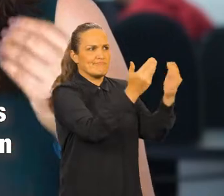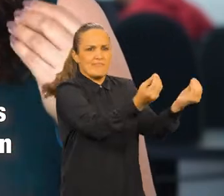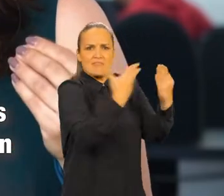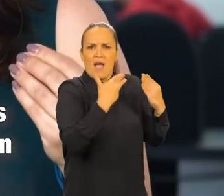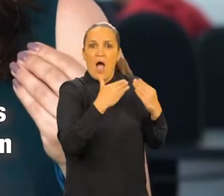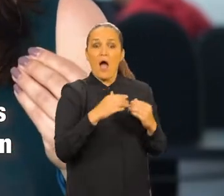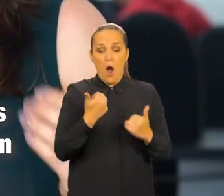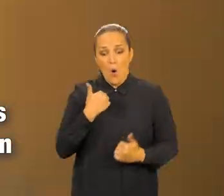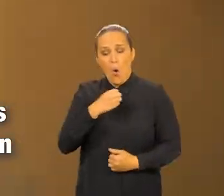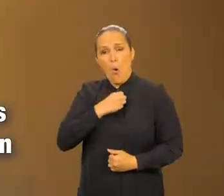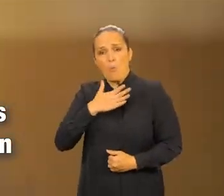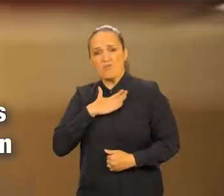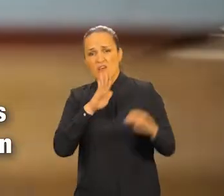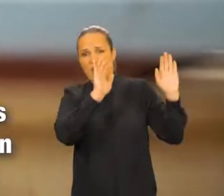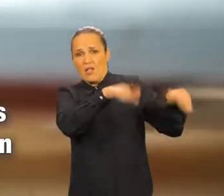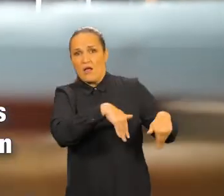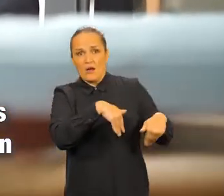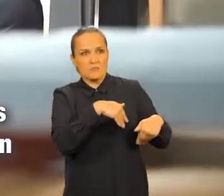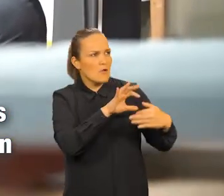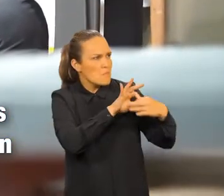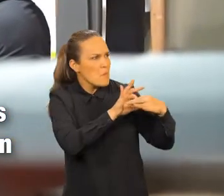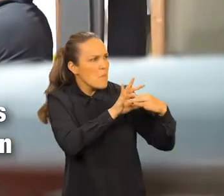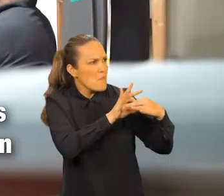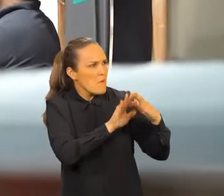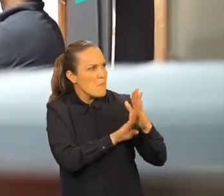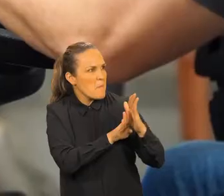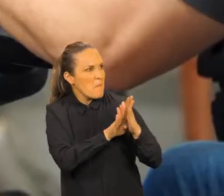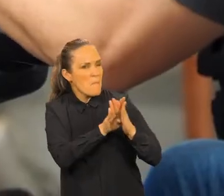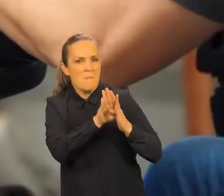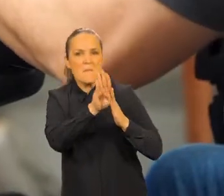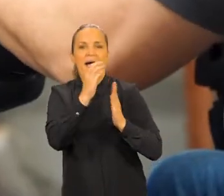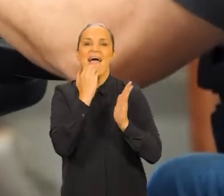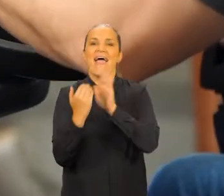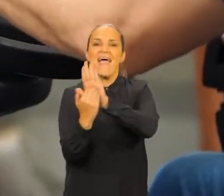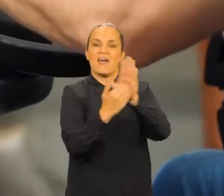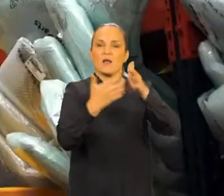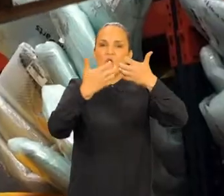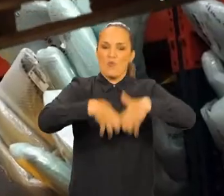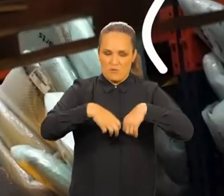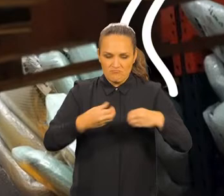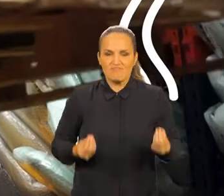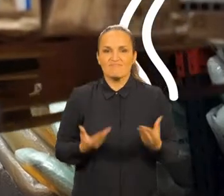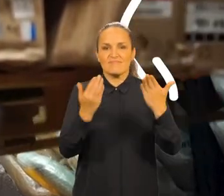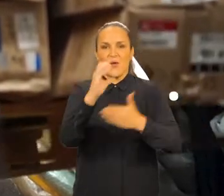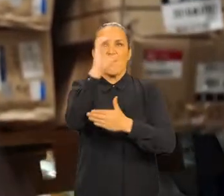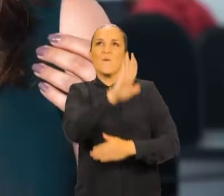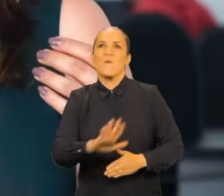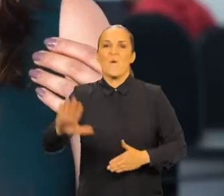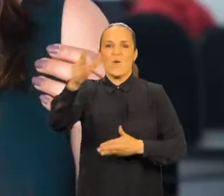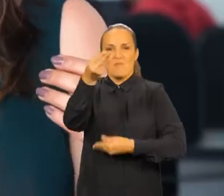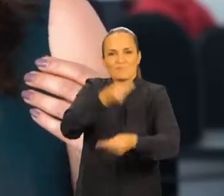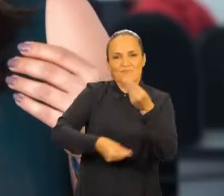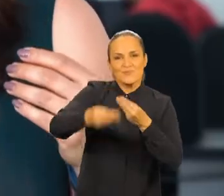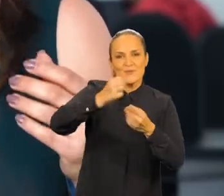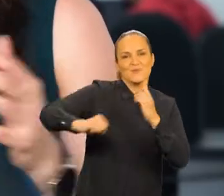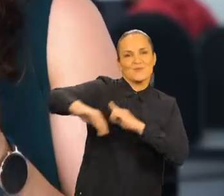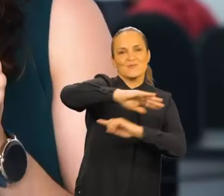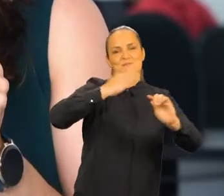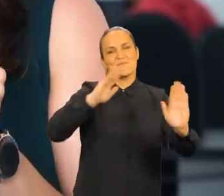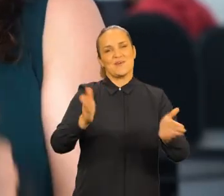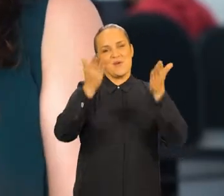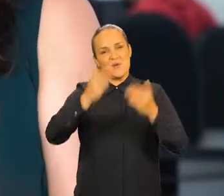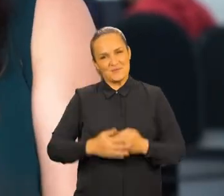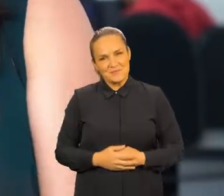realmente esas oportunidades se vuelvan y se conviertan en empresas ejemplares que realmente nos ayuden a contribuir a nivel